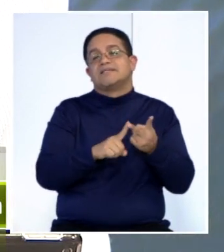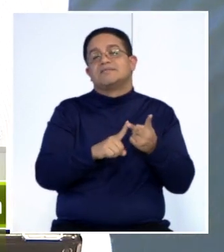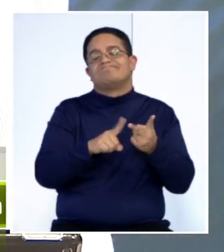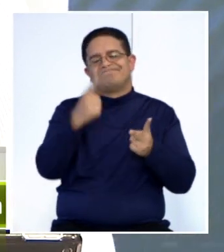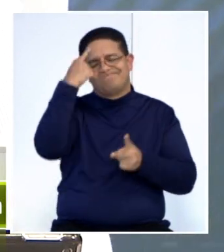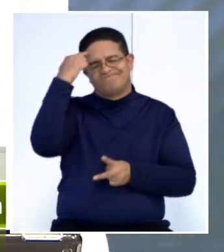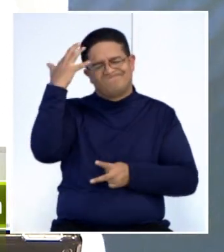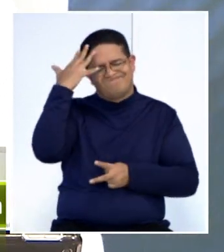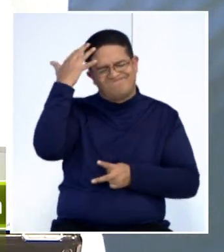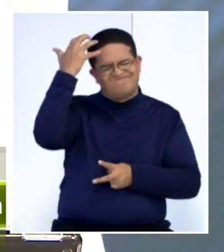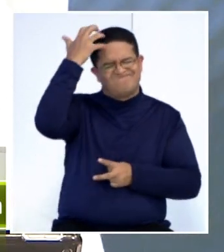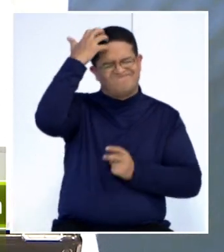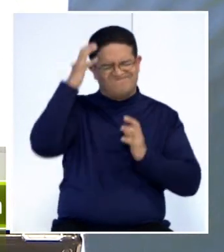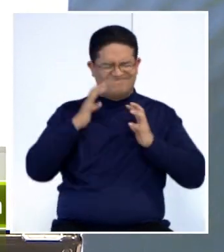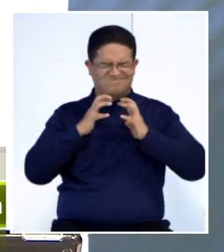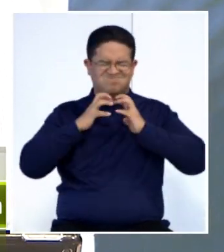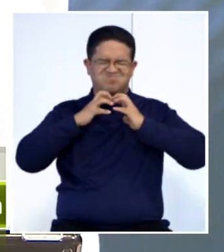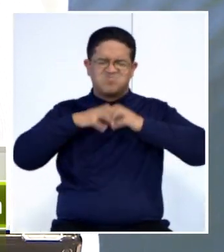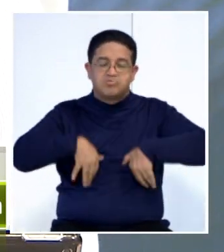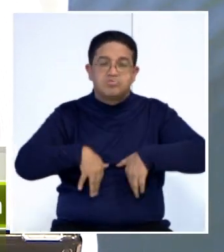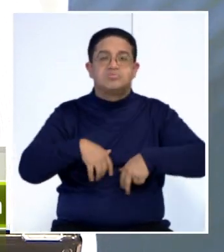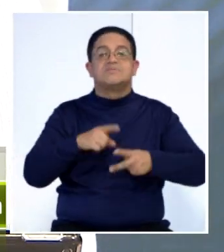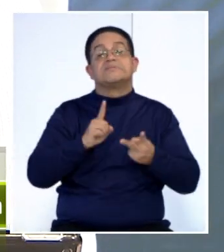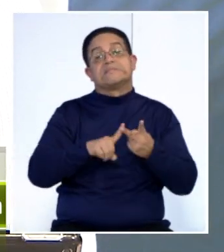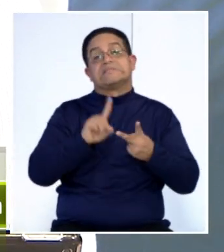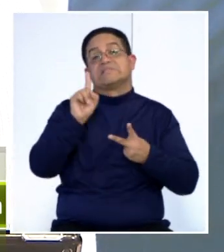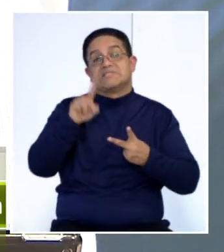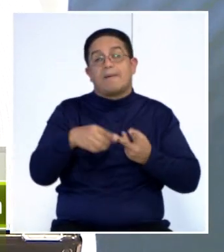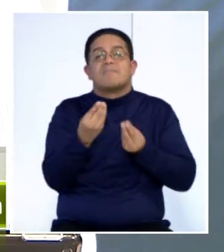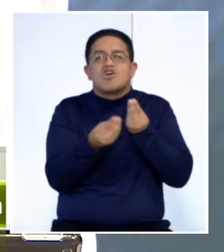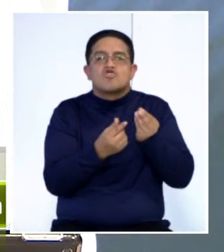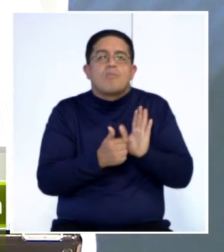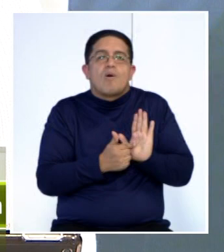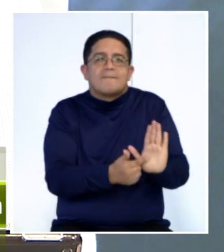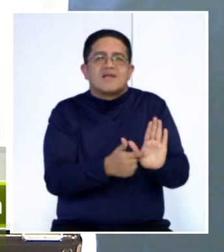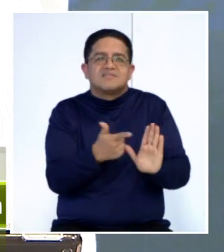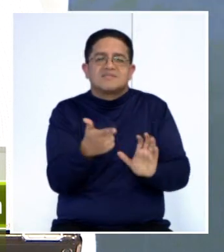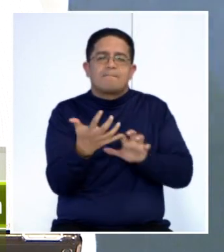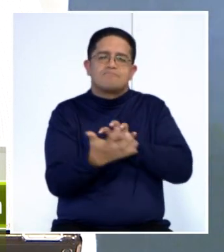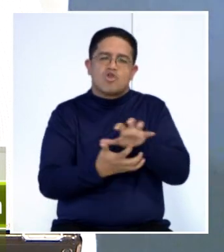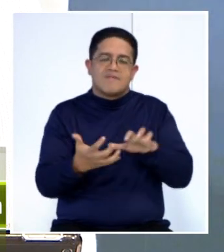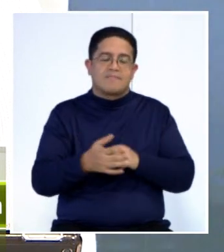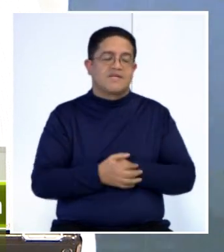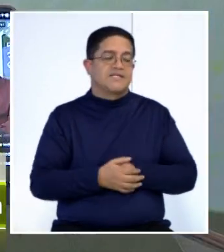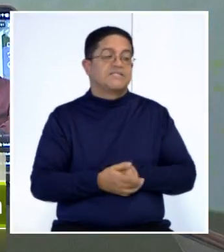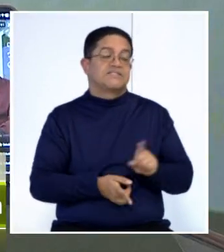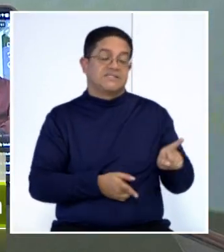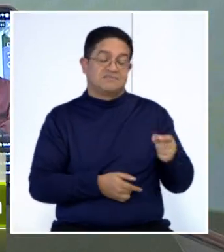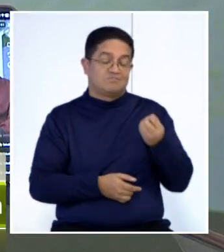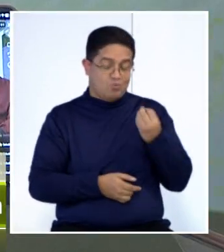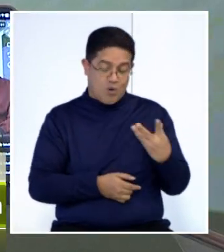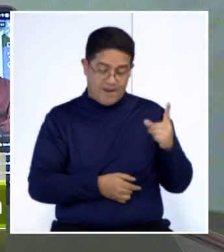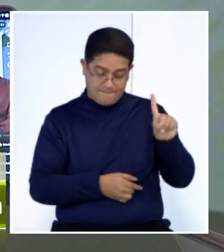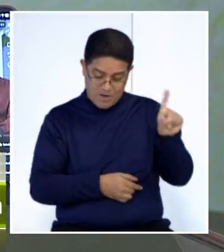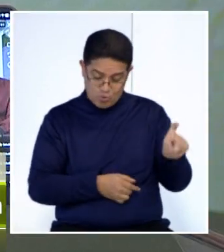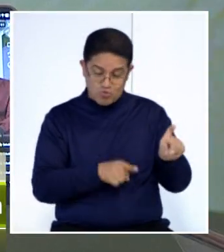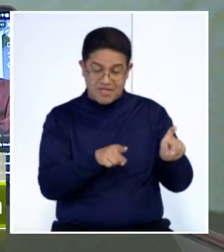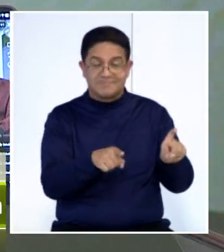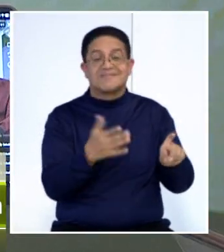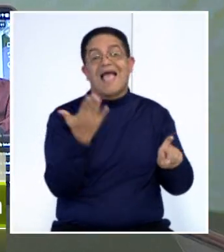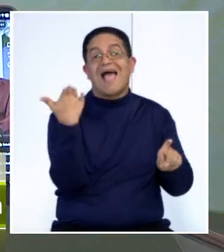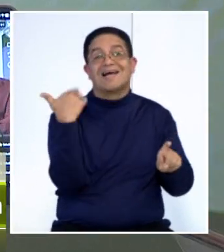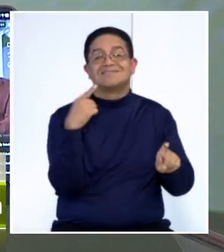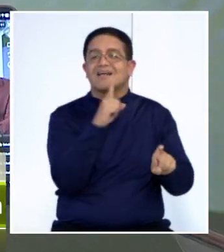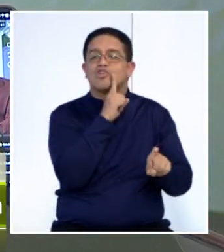seniles y los grados en los cuales se están presentando este tipo de patología neurodegenerativa, ¿no? Bueno, es buena esa pregunta porque antes se usaba el